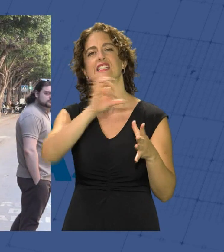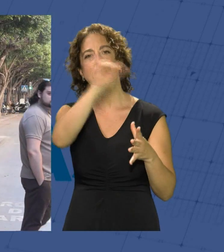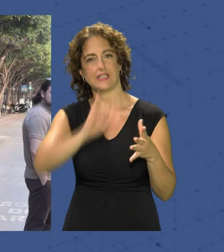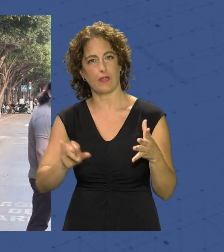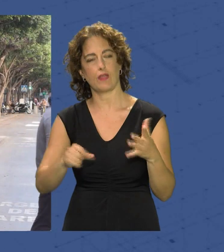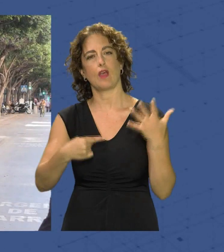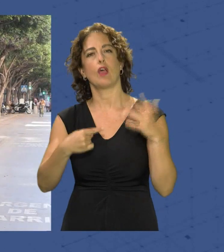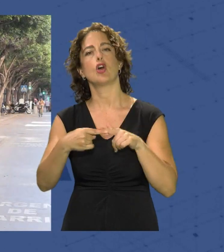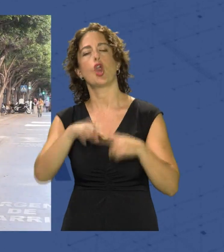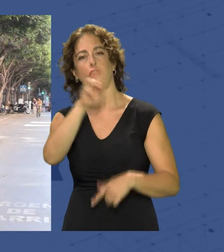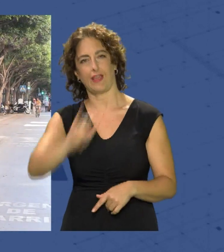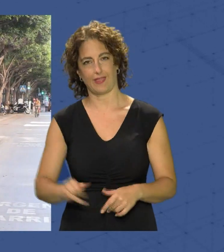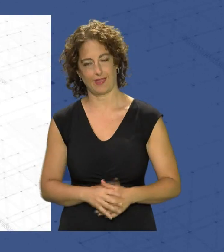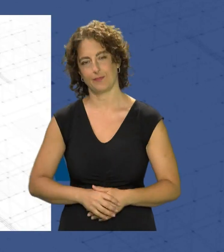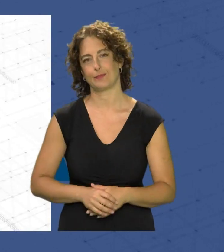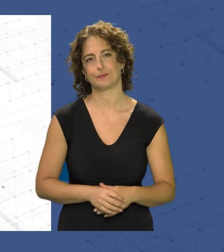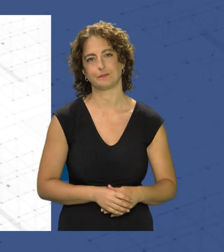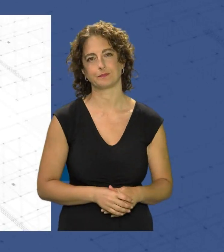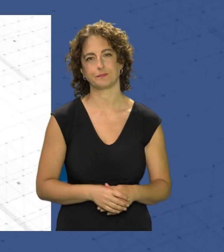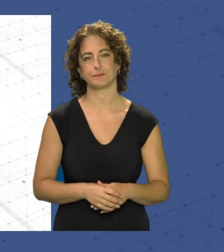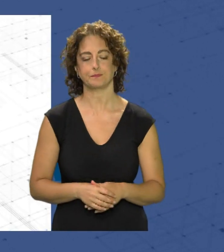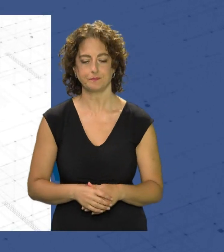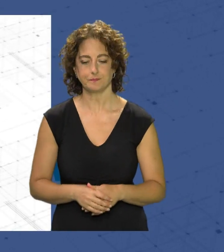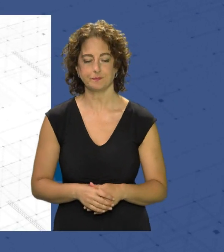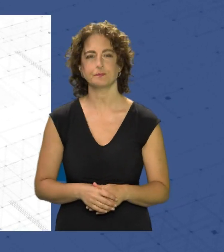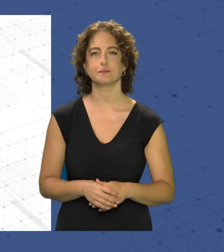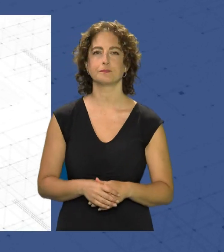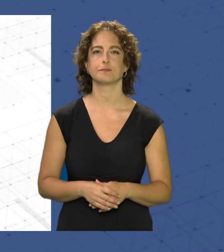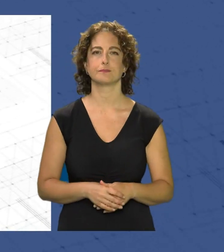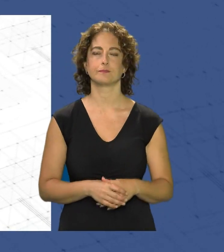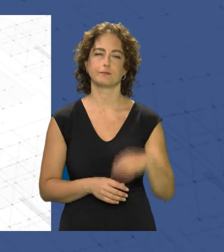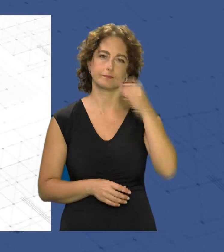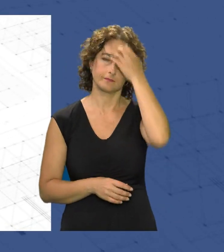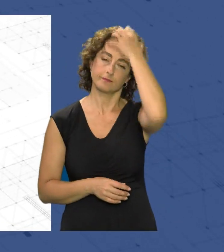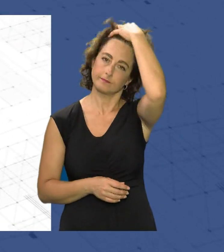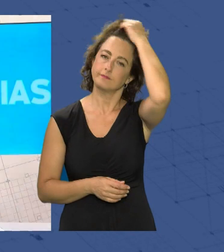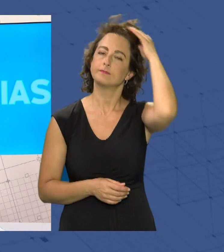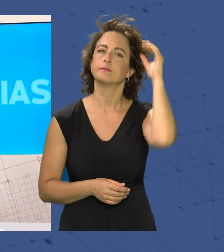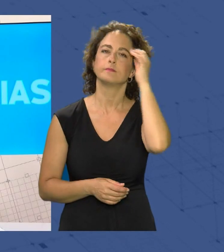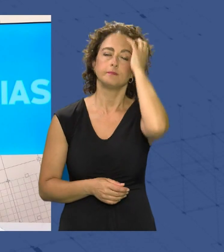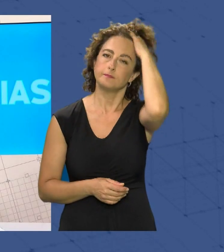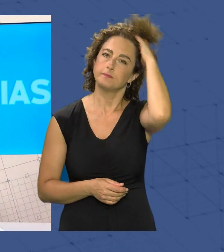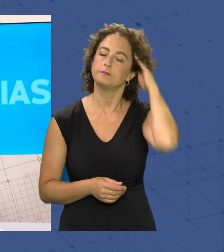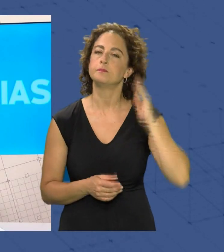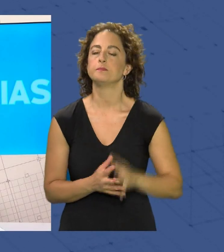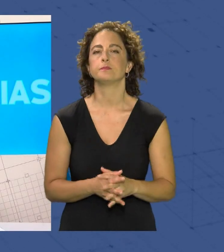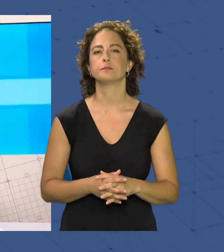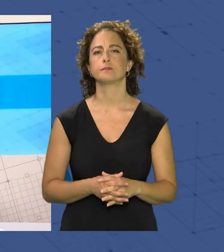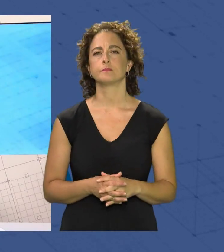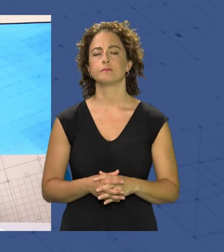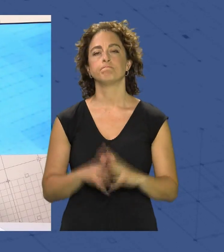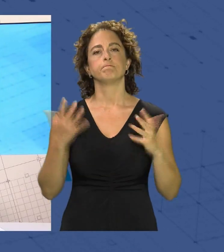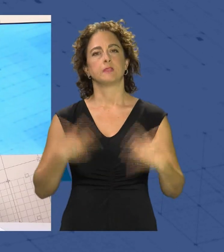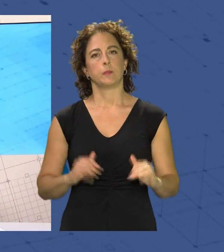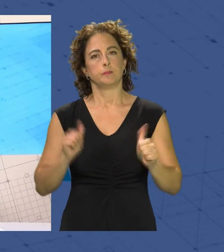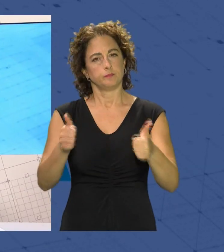o Rodríguez y nos adentramos